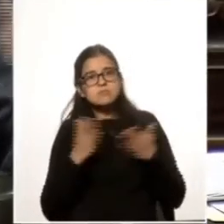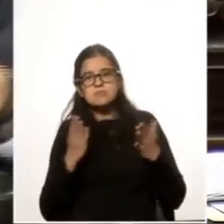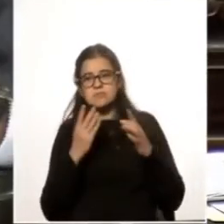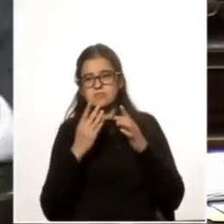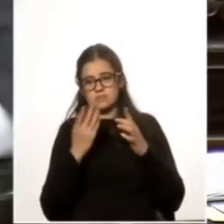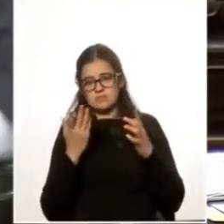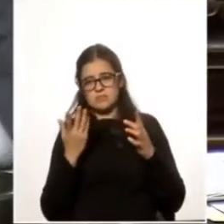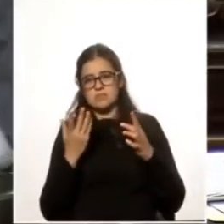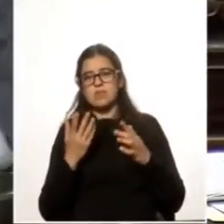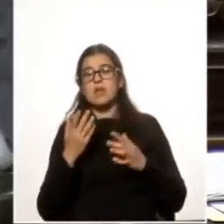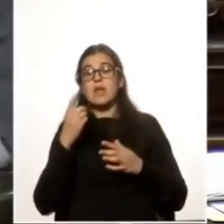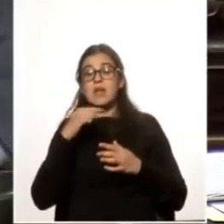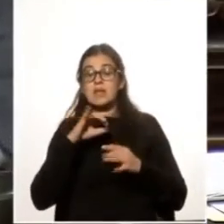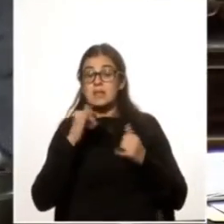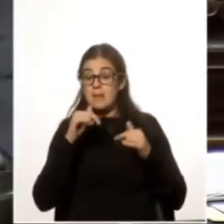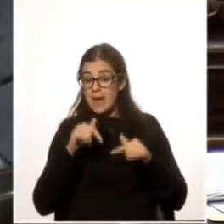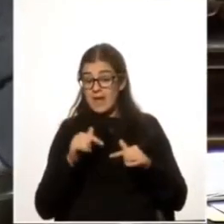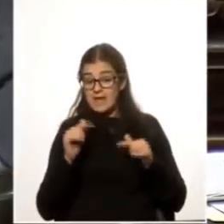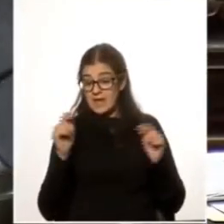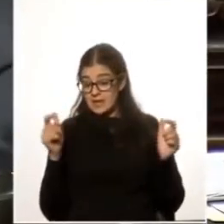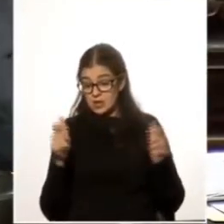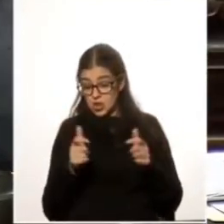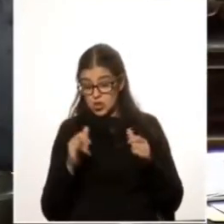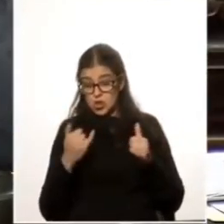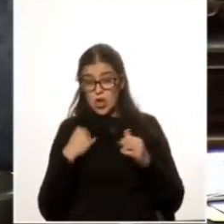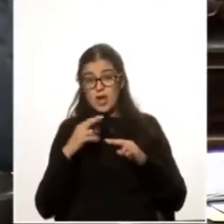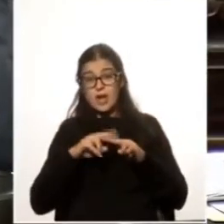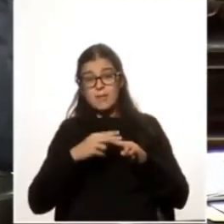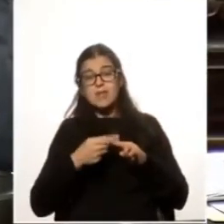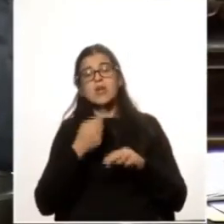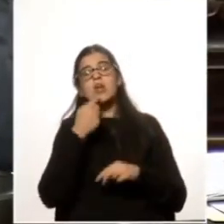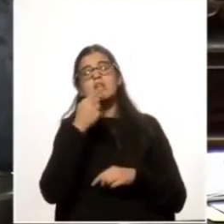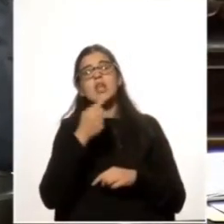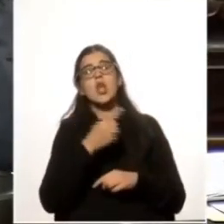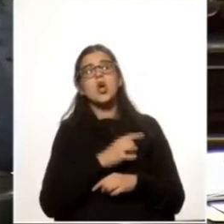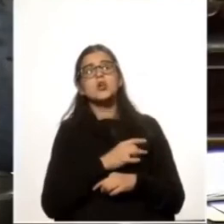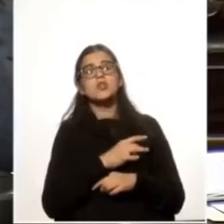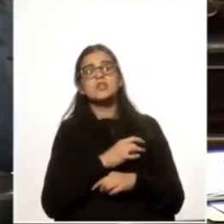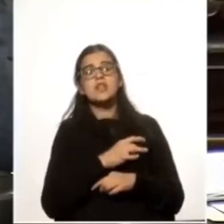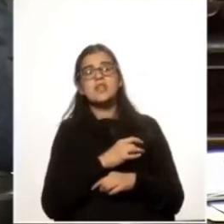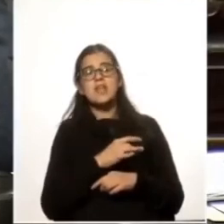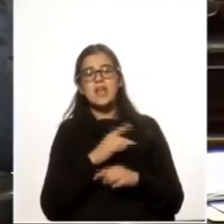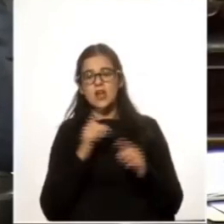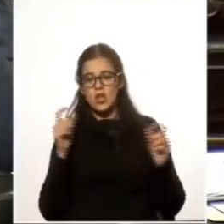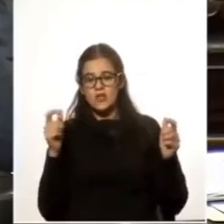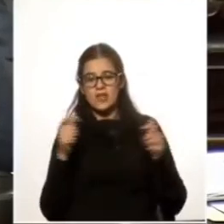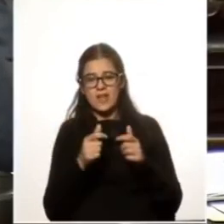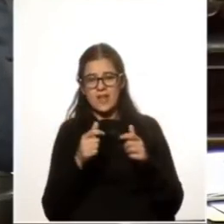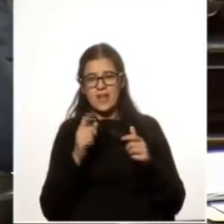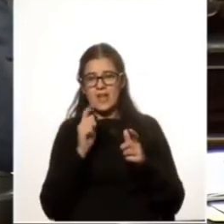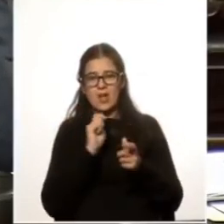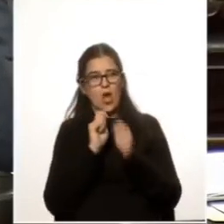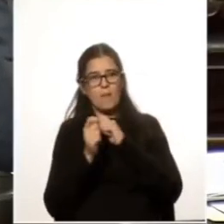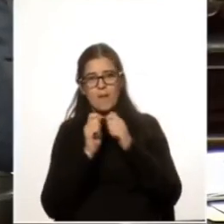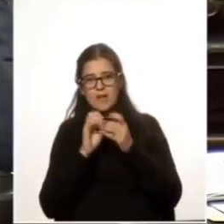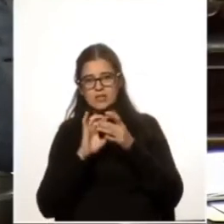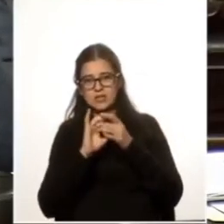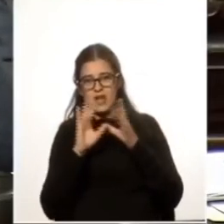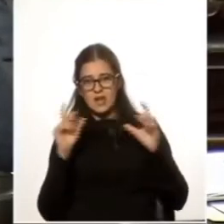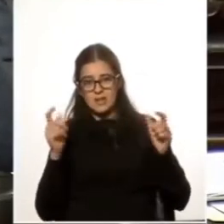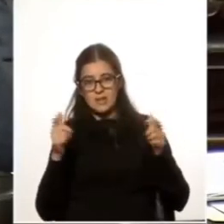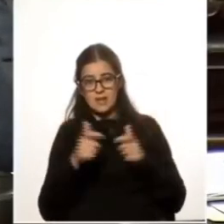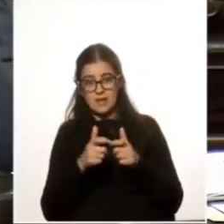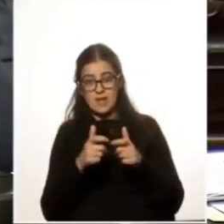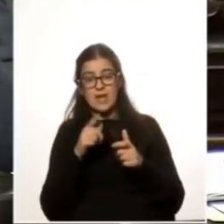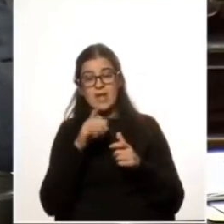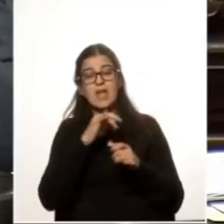estaba repasando para esta sesión lo que dijeron los chilenos de este TLC y voy a hacer